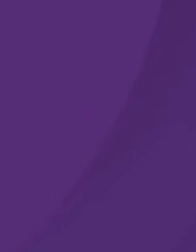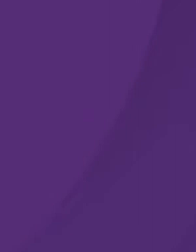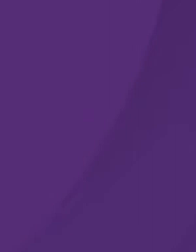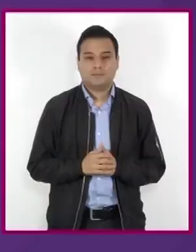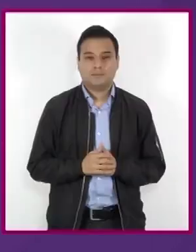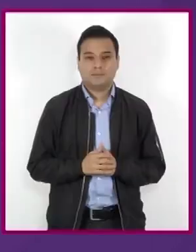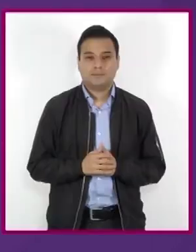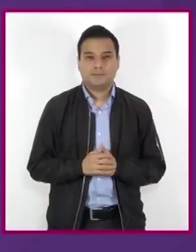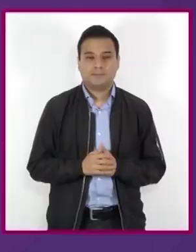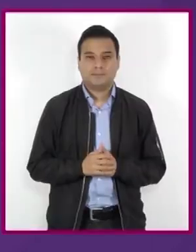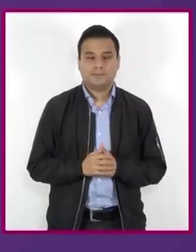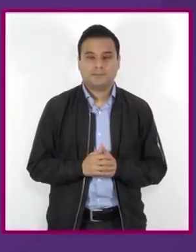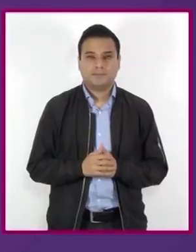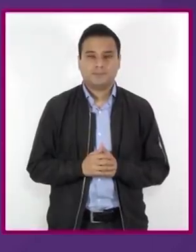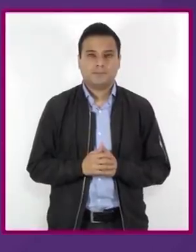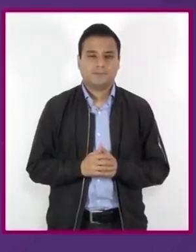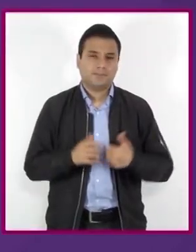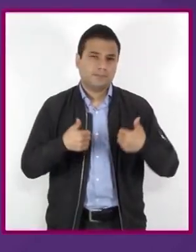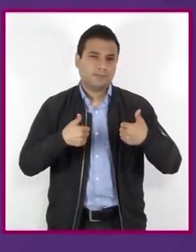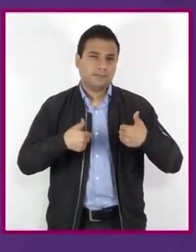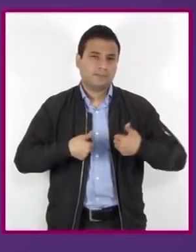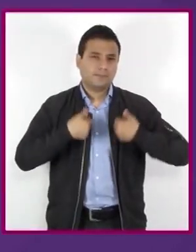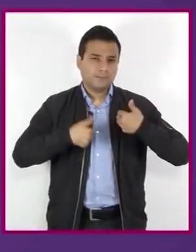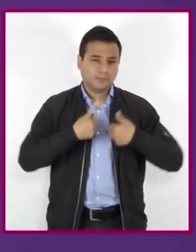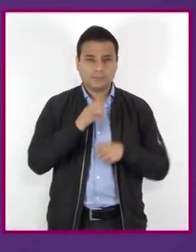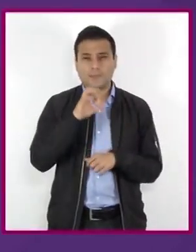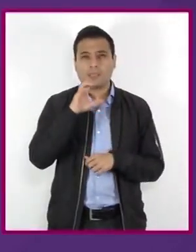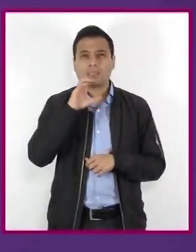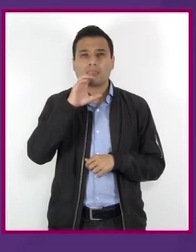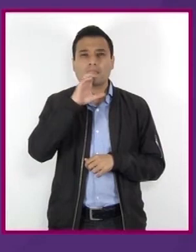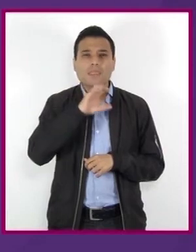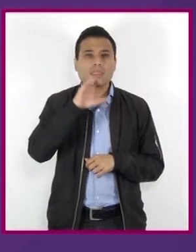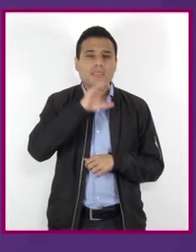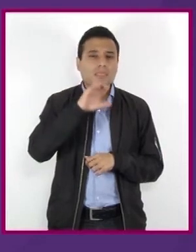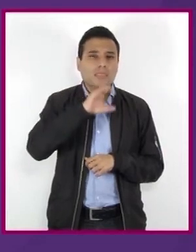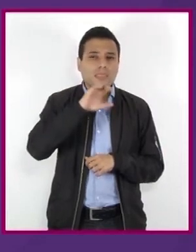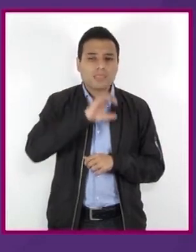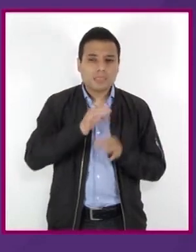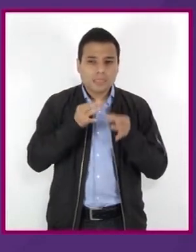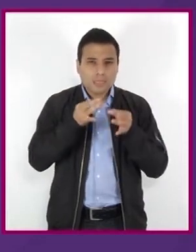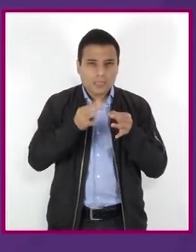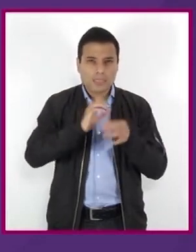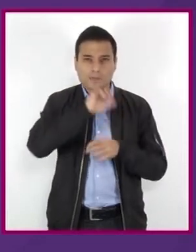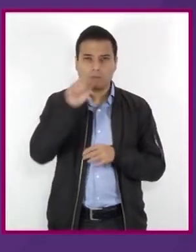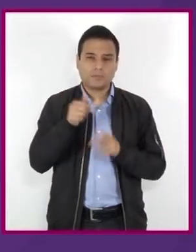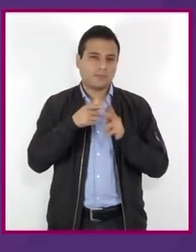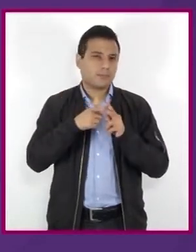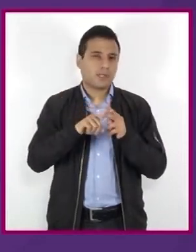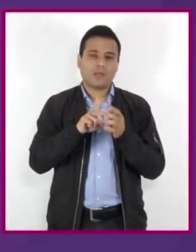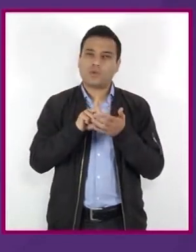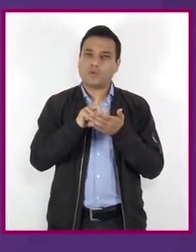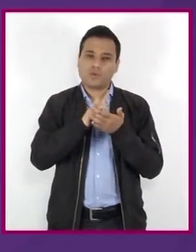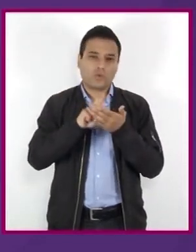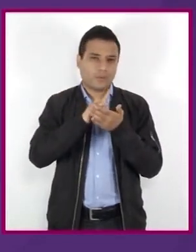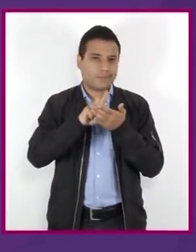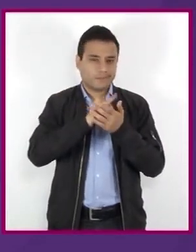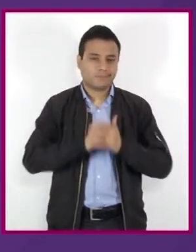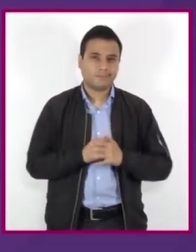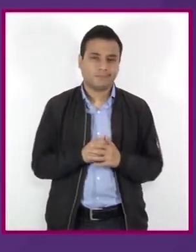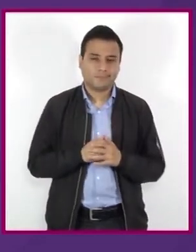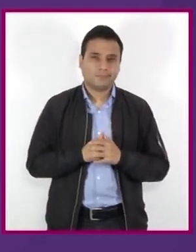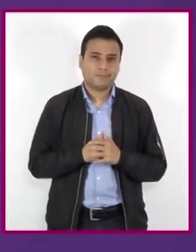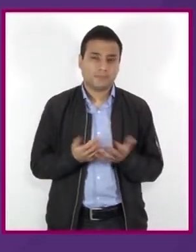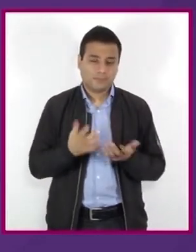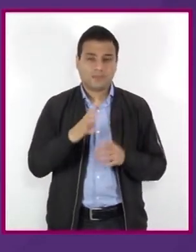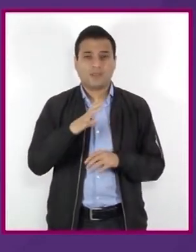La curiosidad y el deseo de experimentar nuevas sensaciones inducen a algunos jóvenes a probar las drogas psicoactivas. Hay